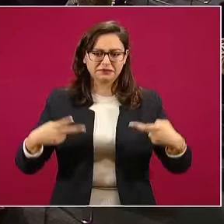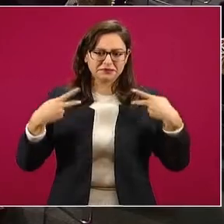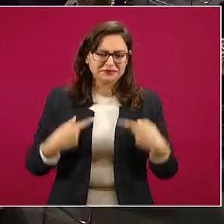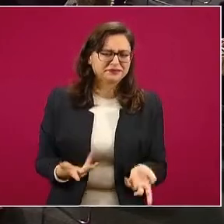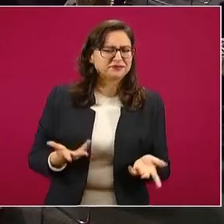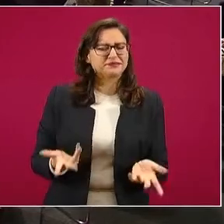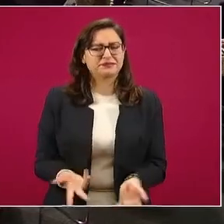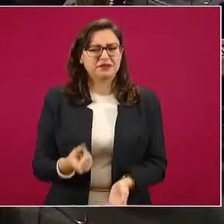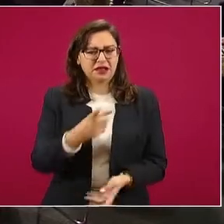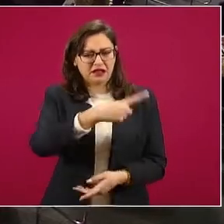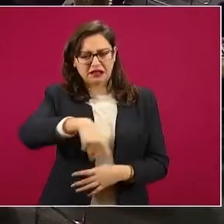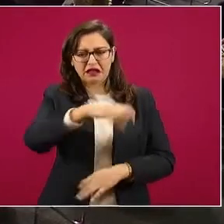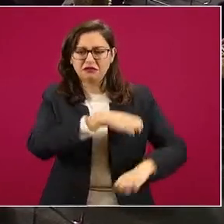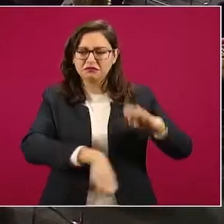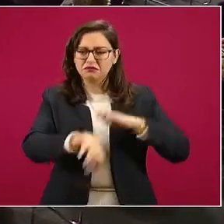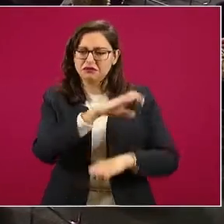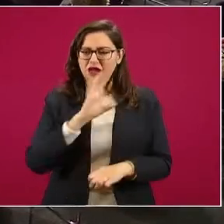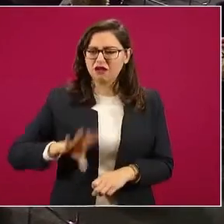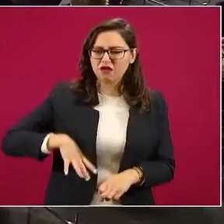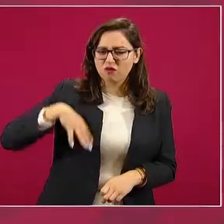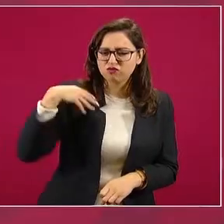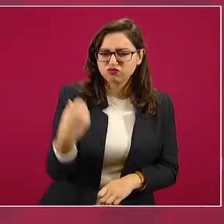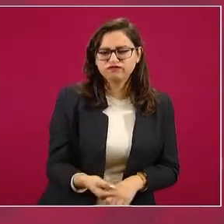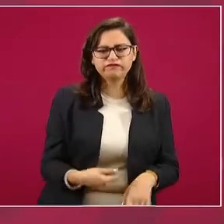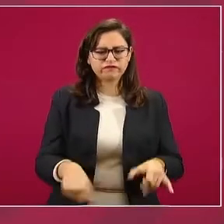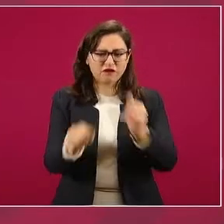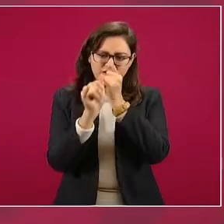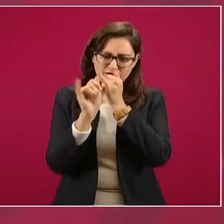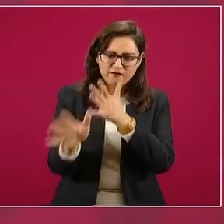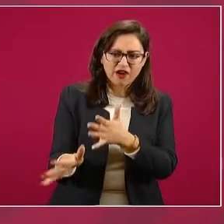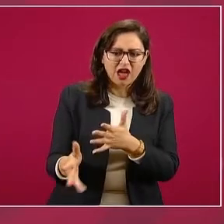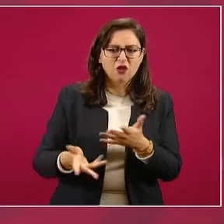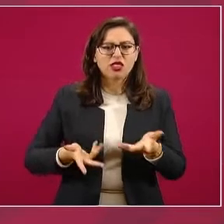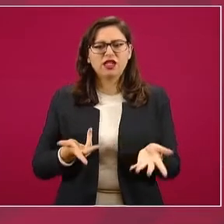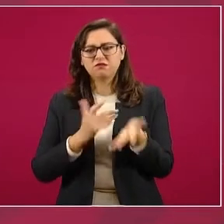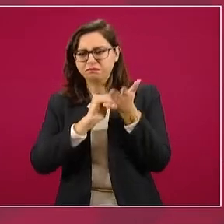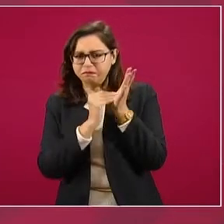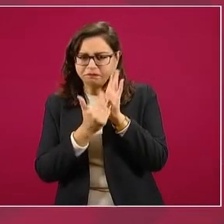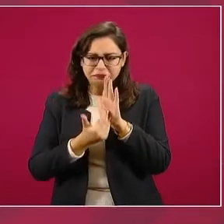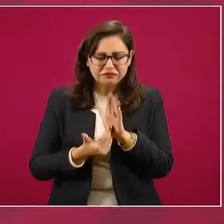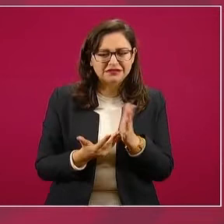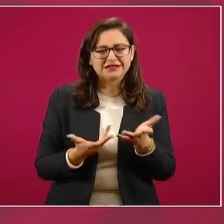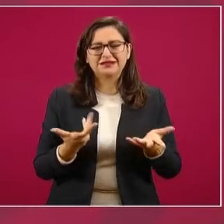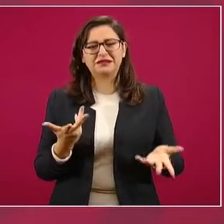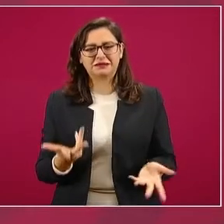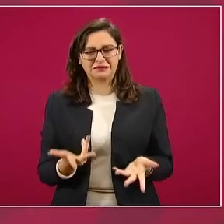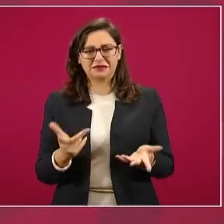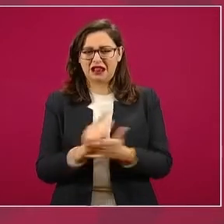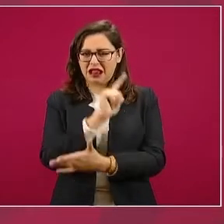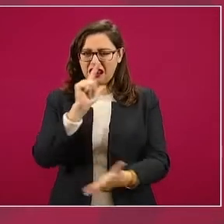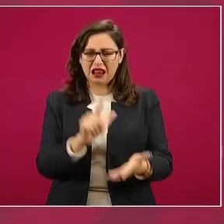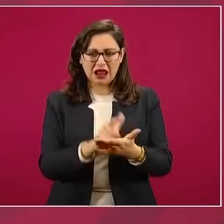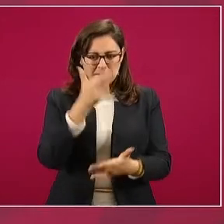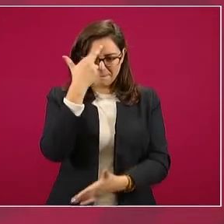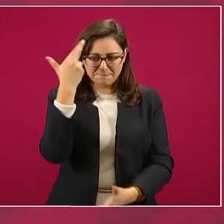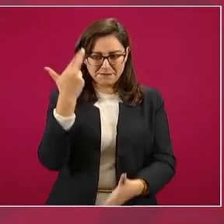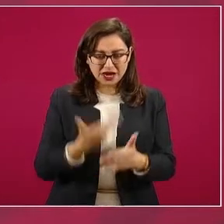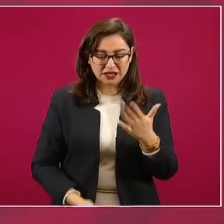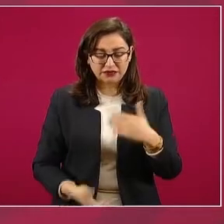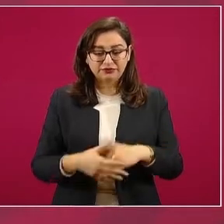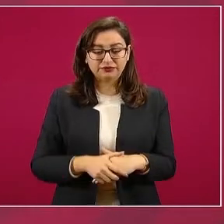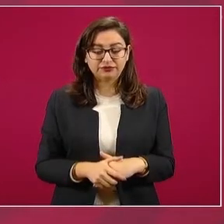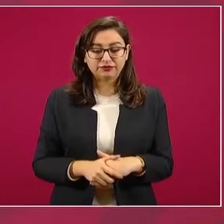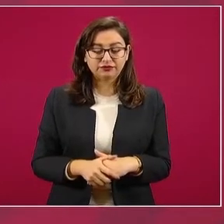hacer actividades ilícitas. También se